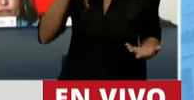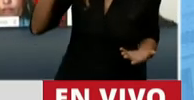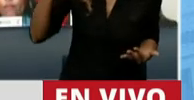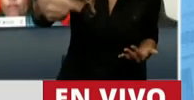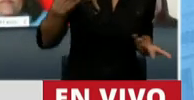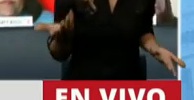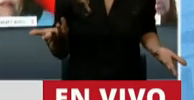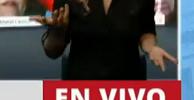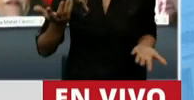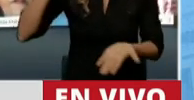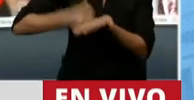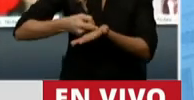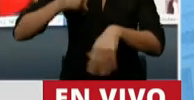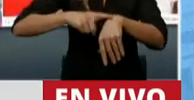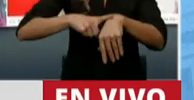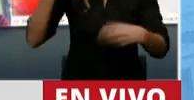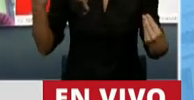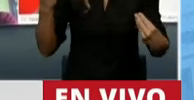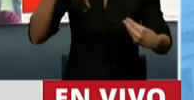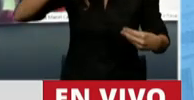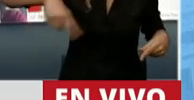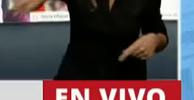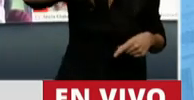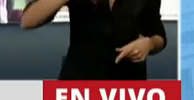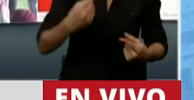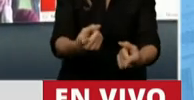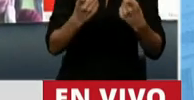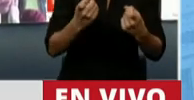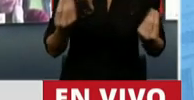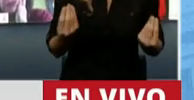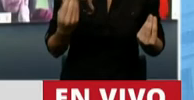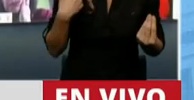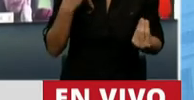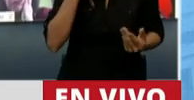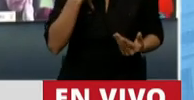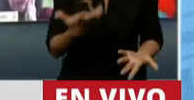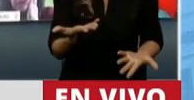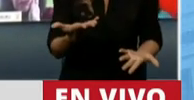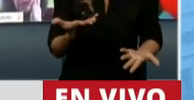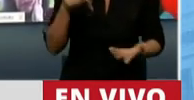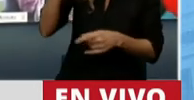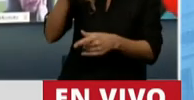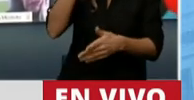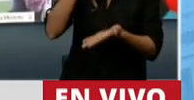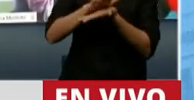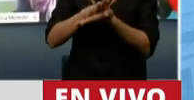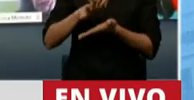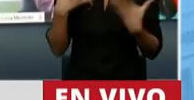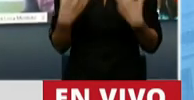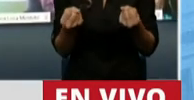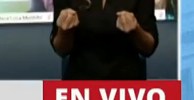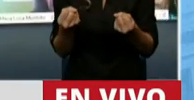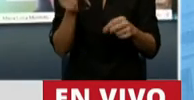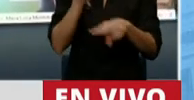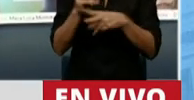darles las herramientas que el sector está necesitando para sobrevivir, porque usted habló de cuidar la salud, pero acá hay que